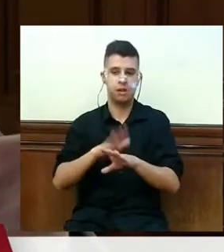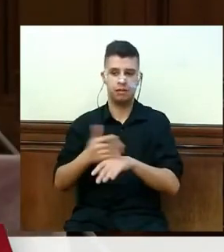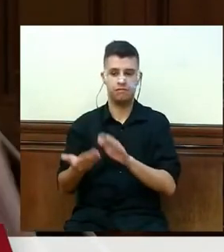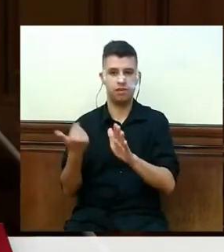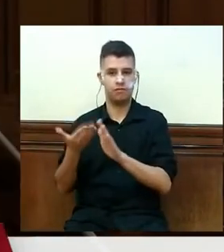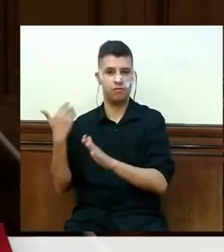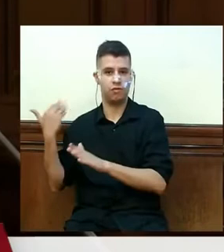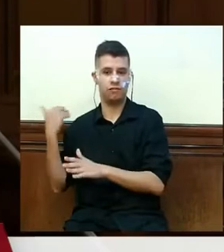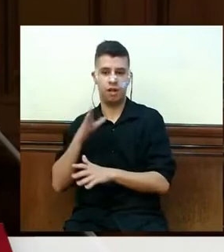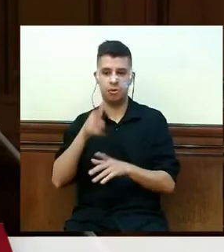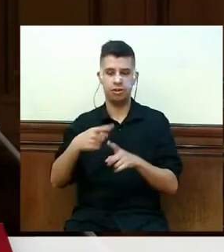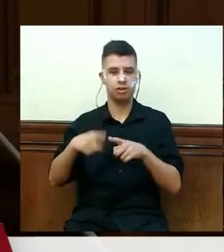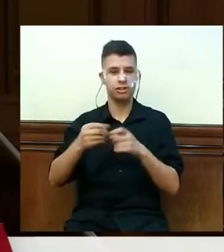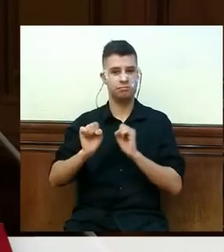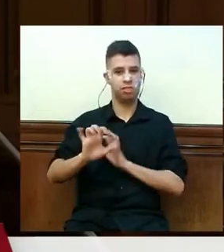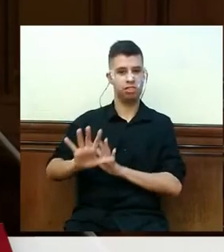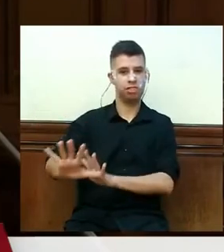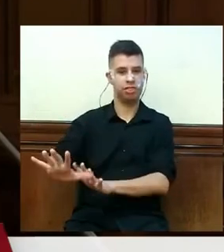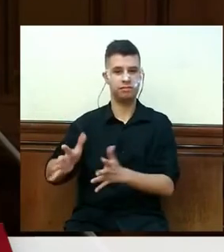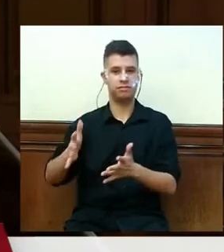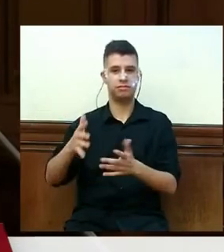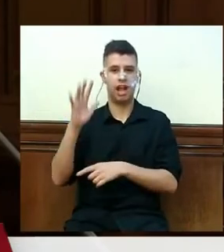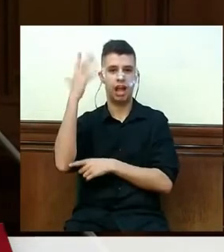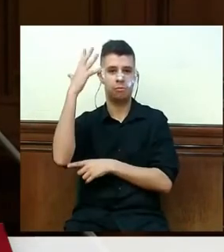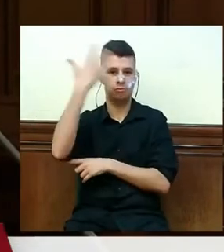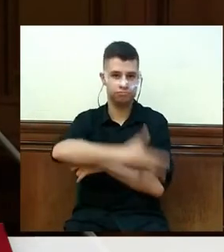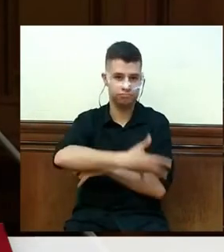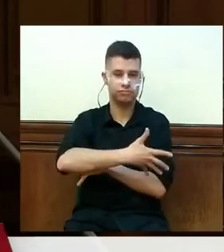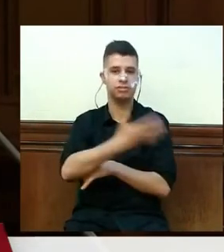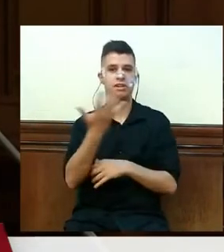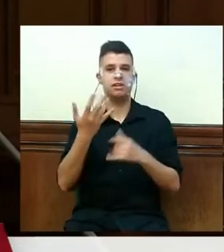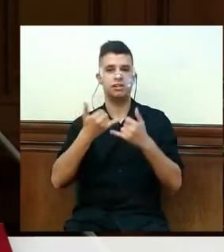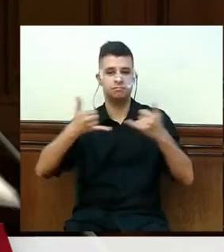y hay un montón de restos,